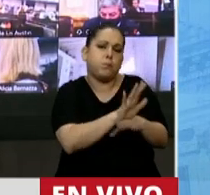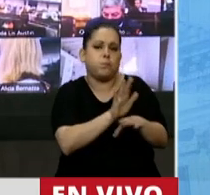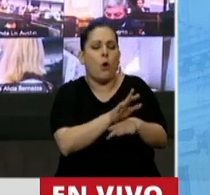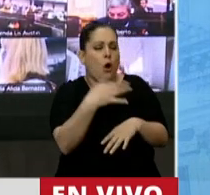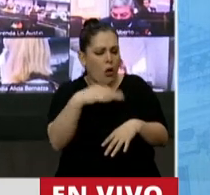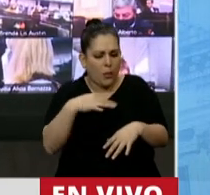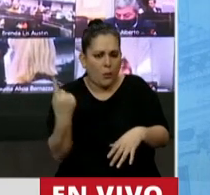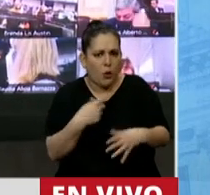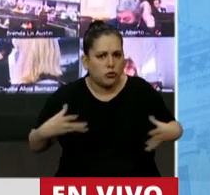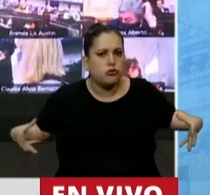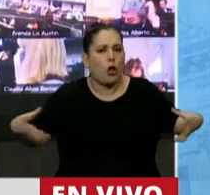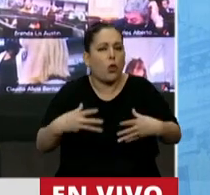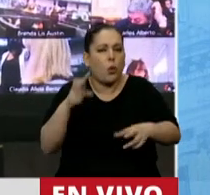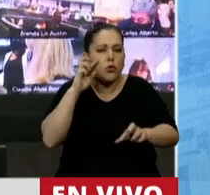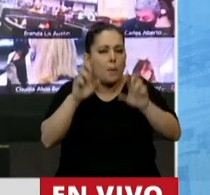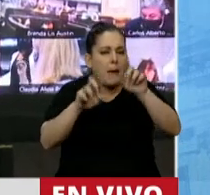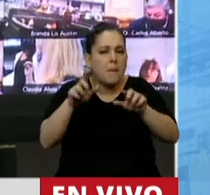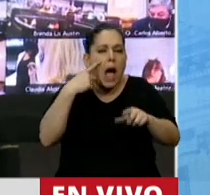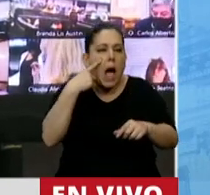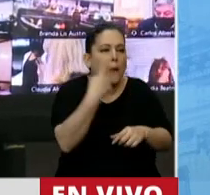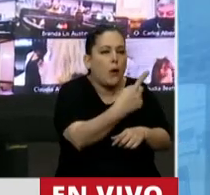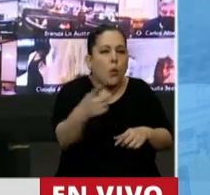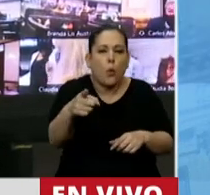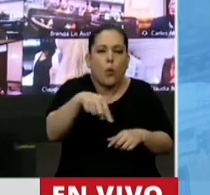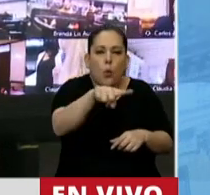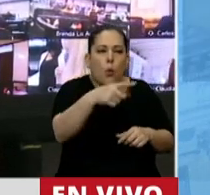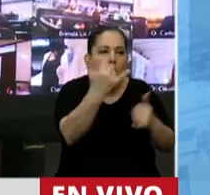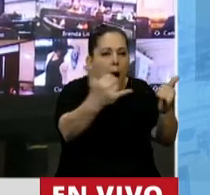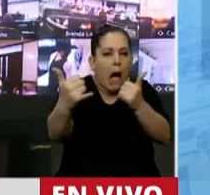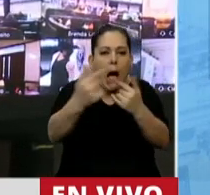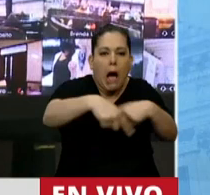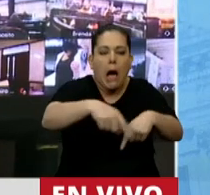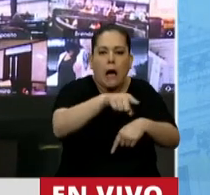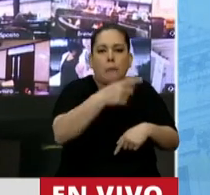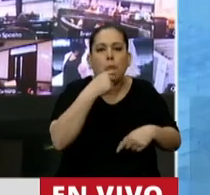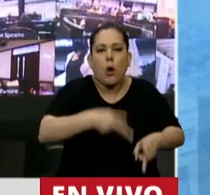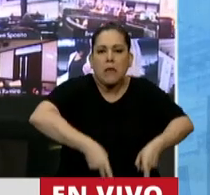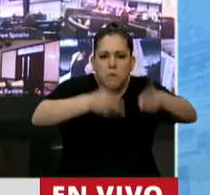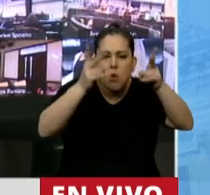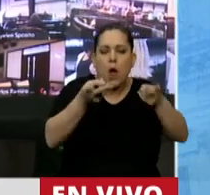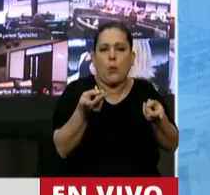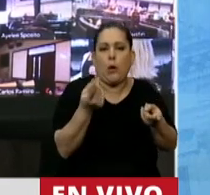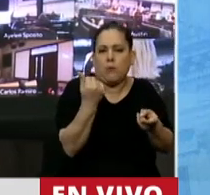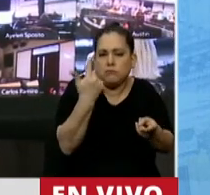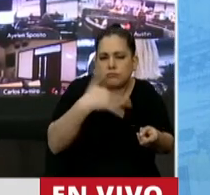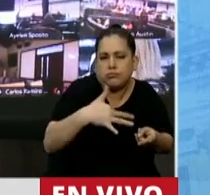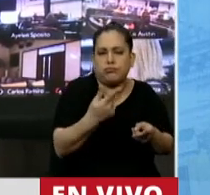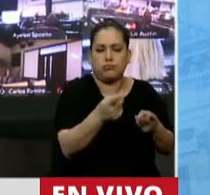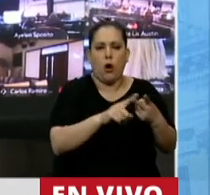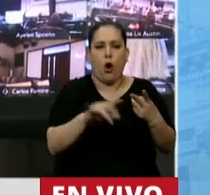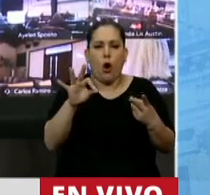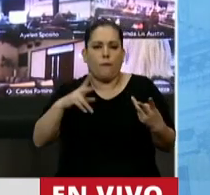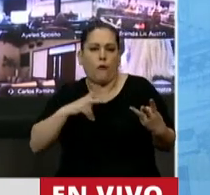Vayamos juntos a encontrar esos patrimonios que están ocultos, esos inmuebles que están subvaluados, esas